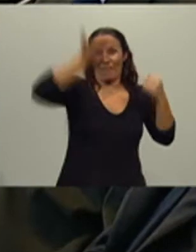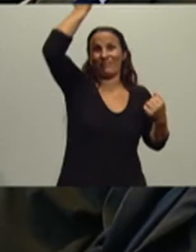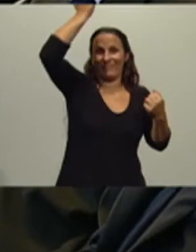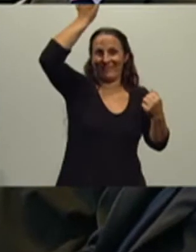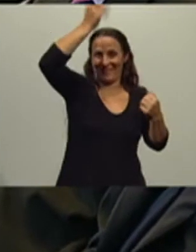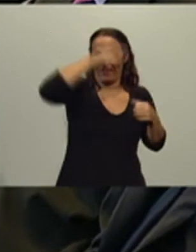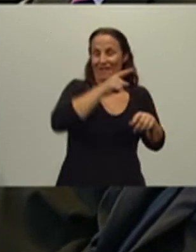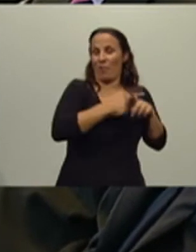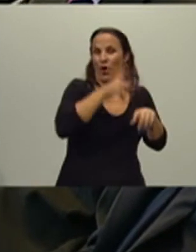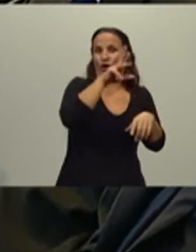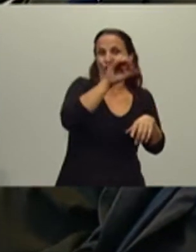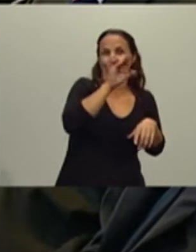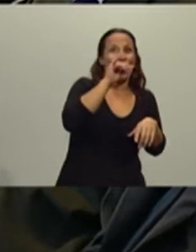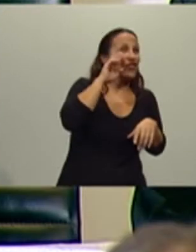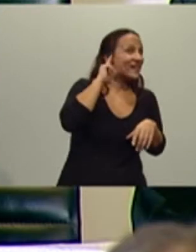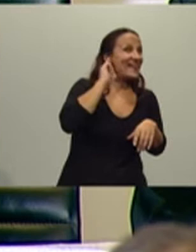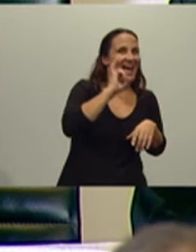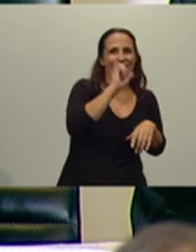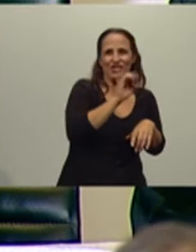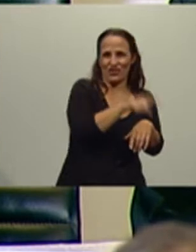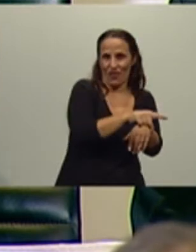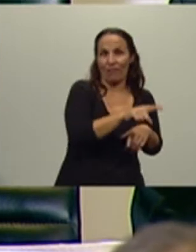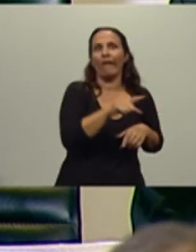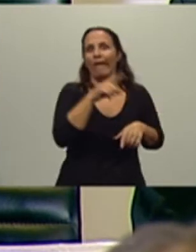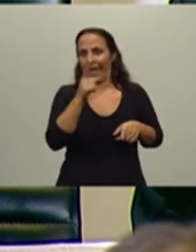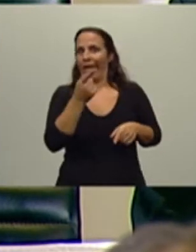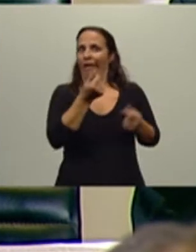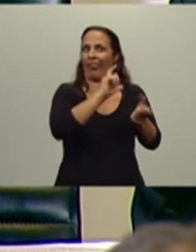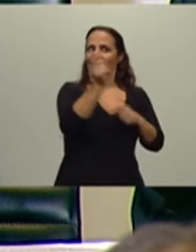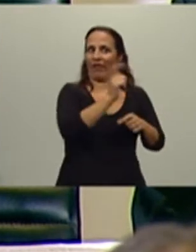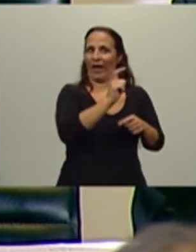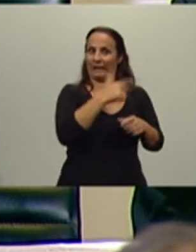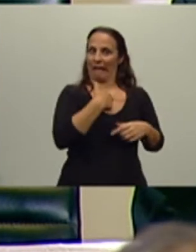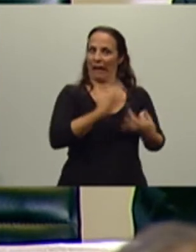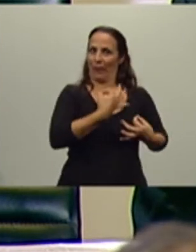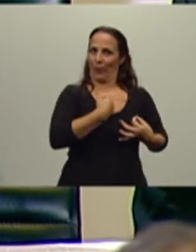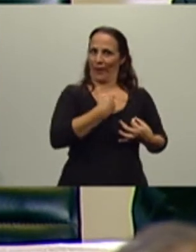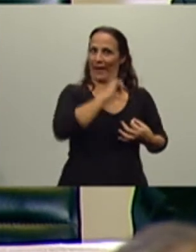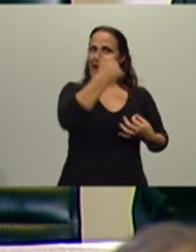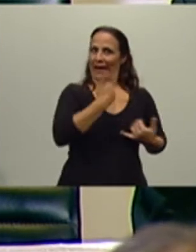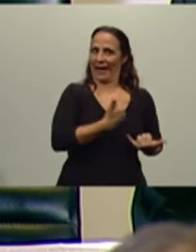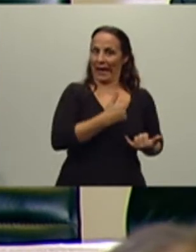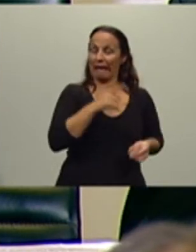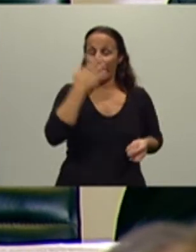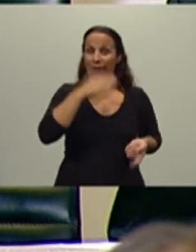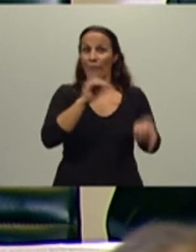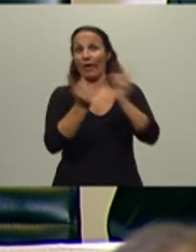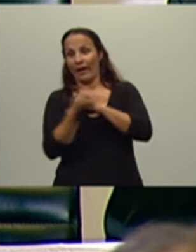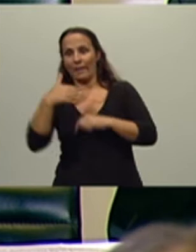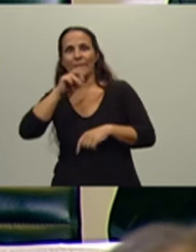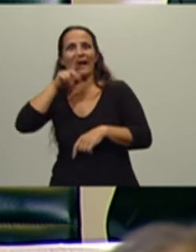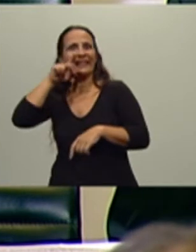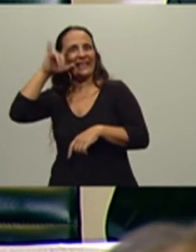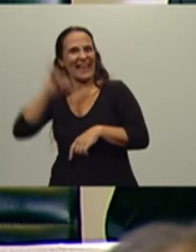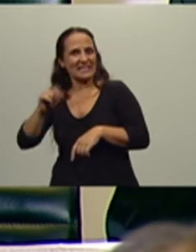les convenía por la diferencia cambiaria. Cuando sale la tablita famosa de Martínez Dios,